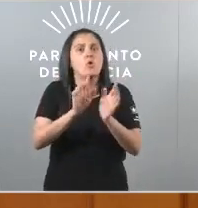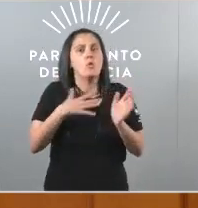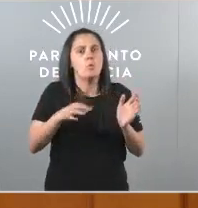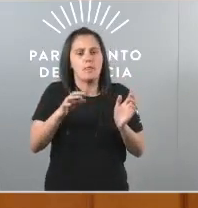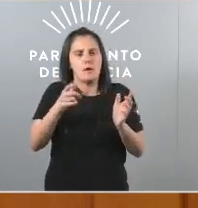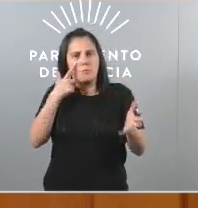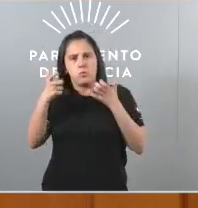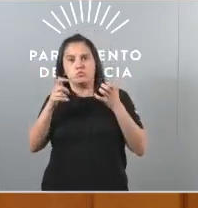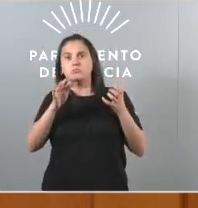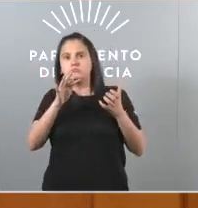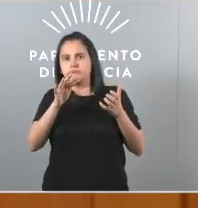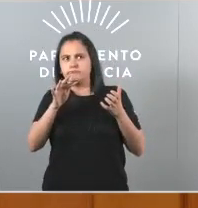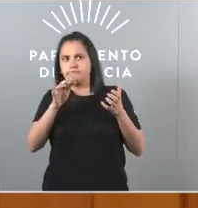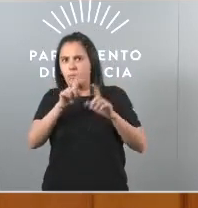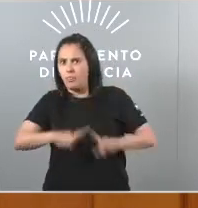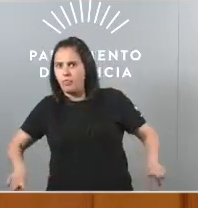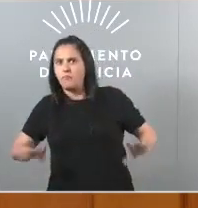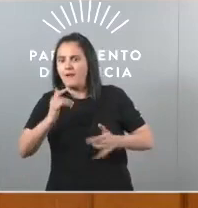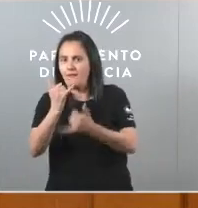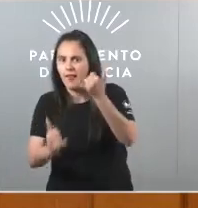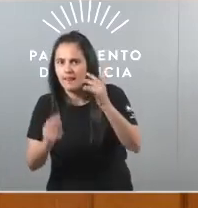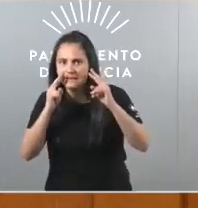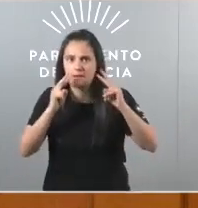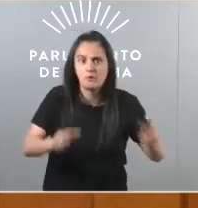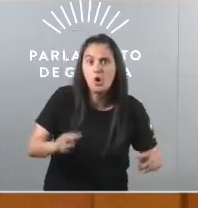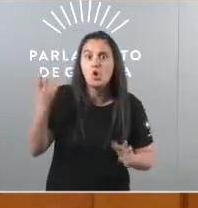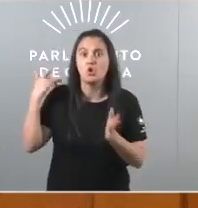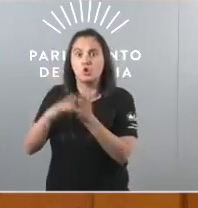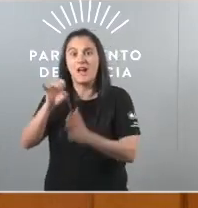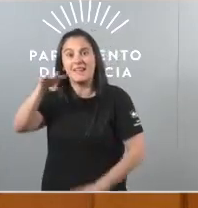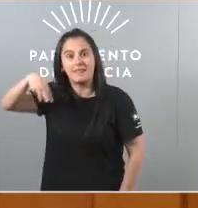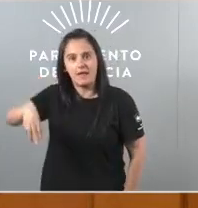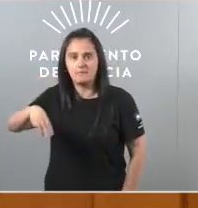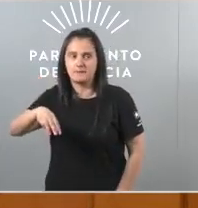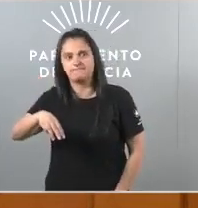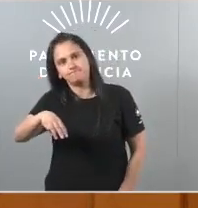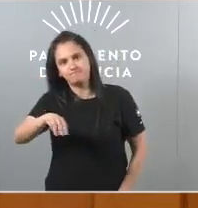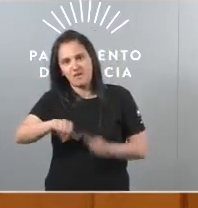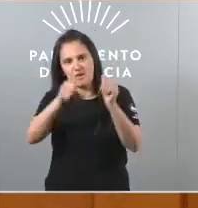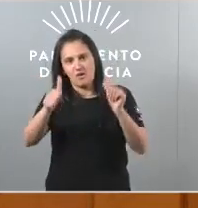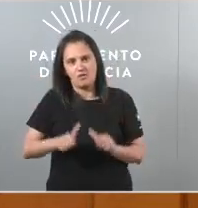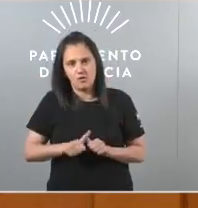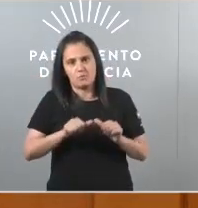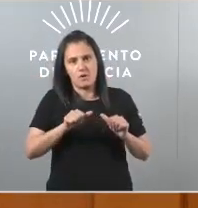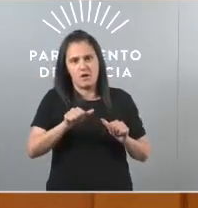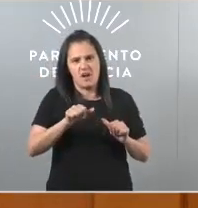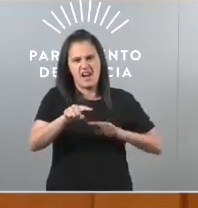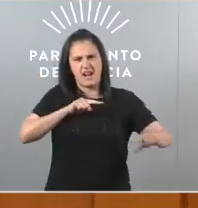verse pero que chegou Pasou tamén co 15M que puxo en cuestión o régime do 78